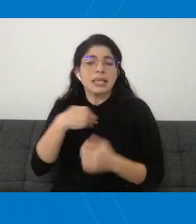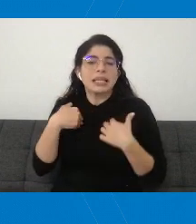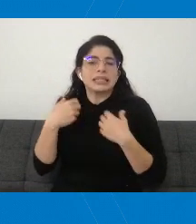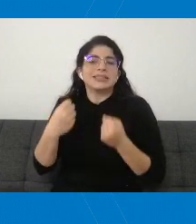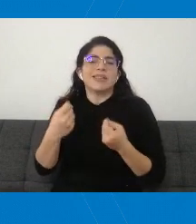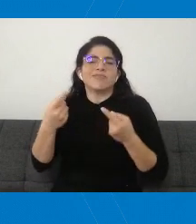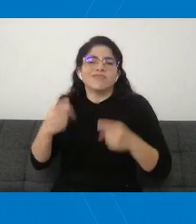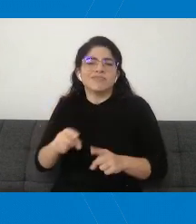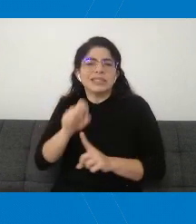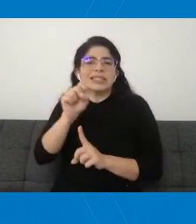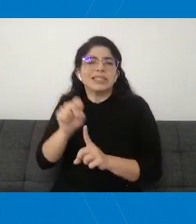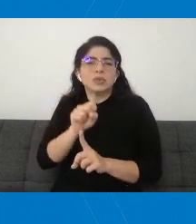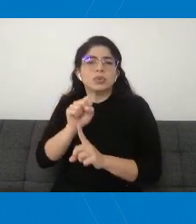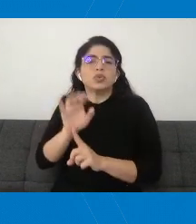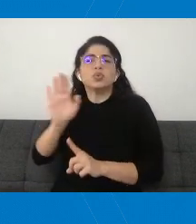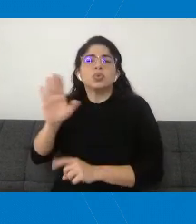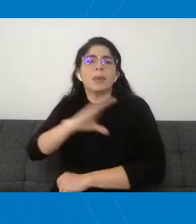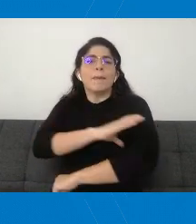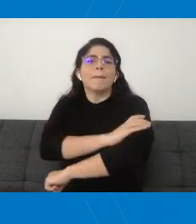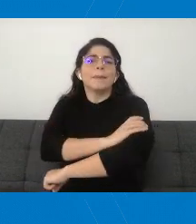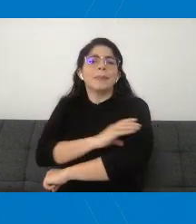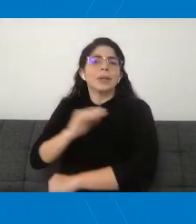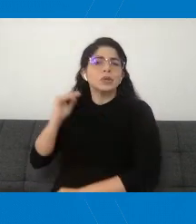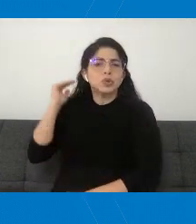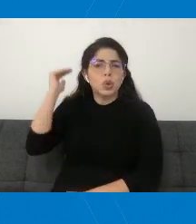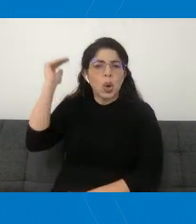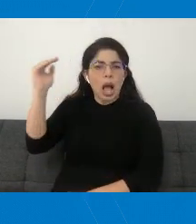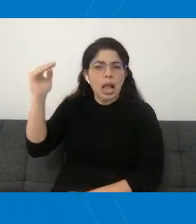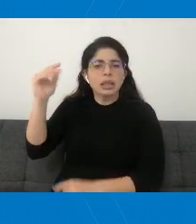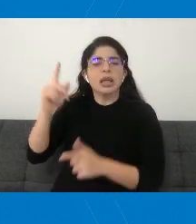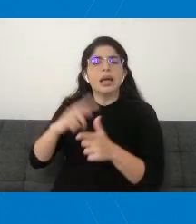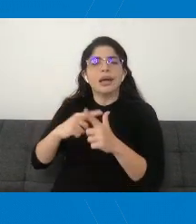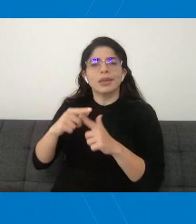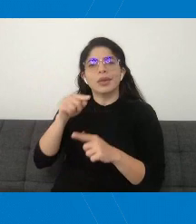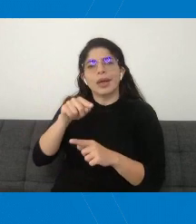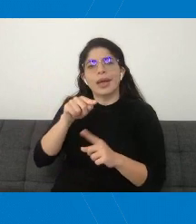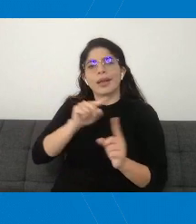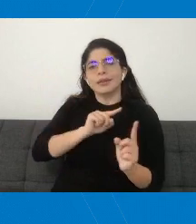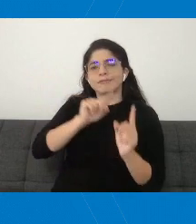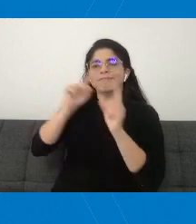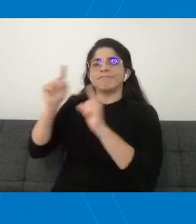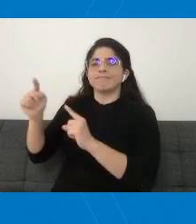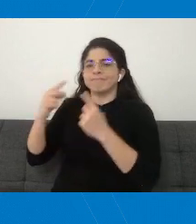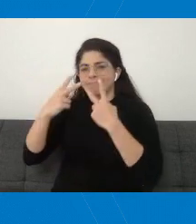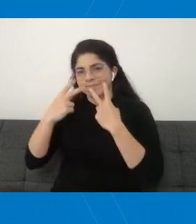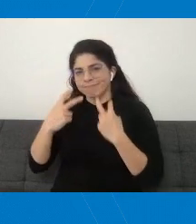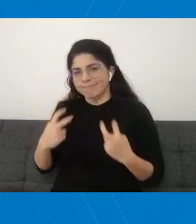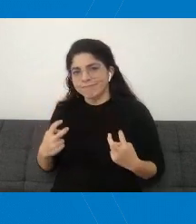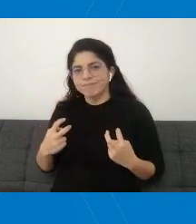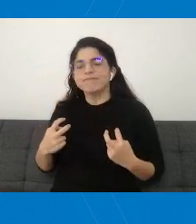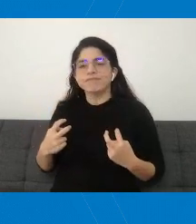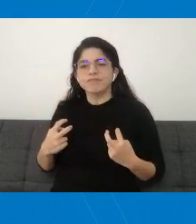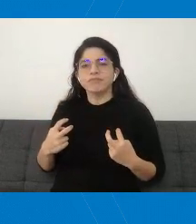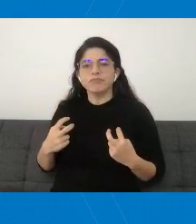de presión alta, por lo cual tuvo que ir a revisarse médicamente su presión,